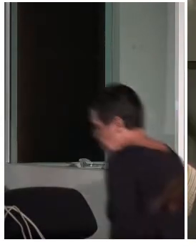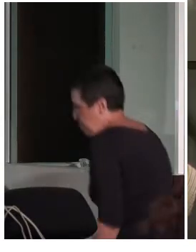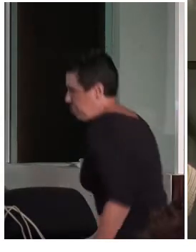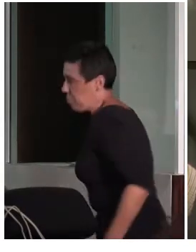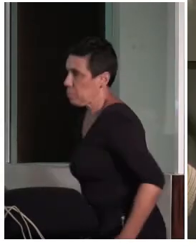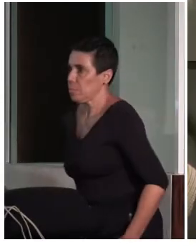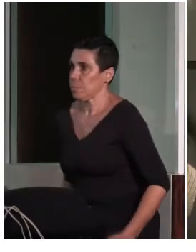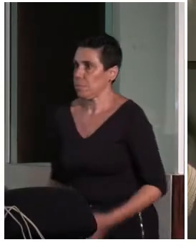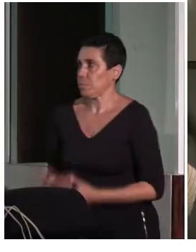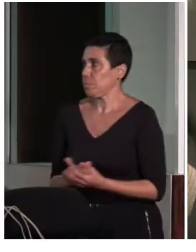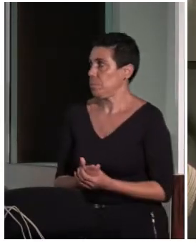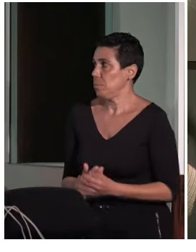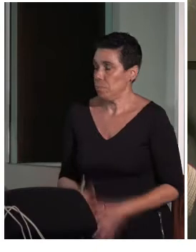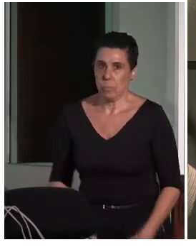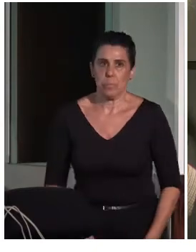Ana María.